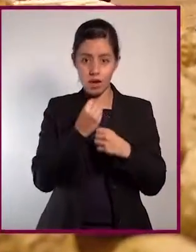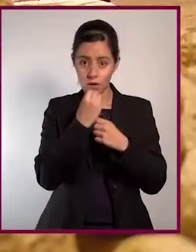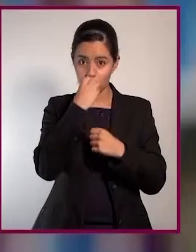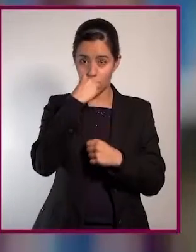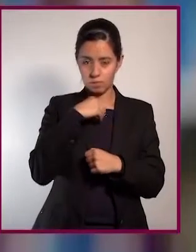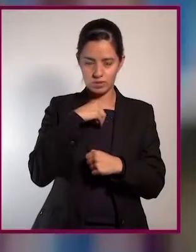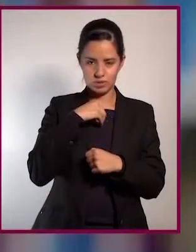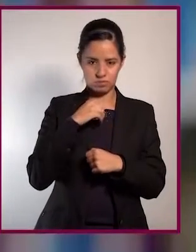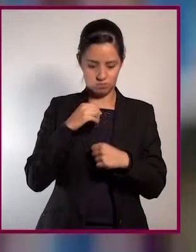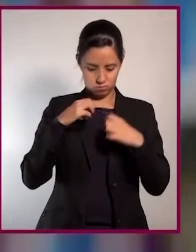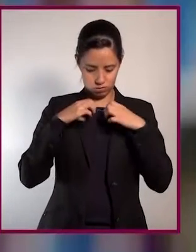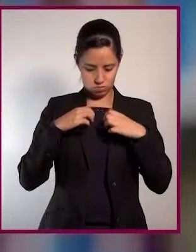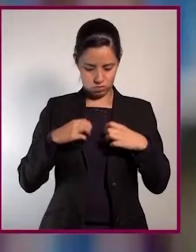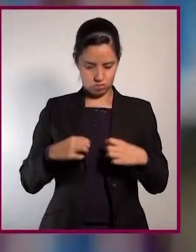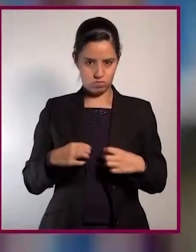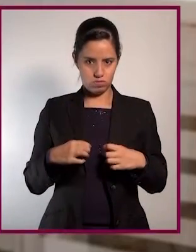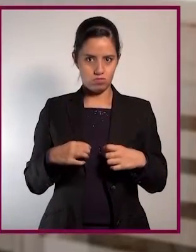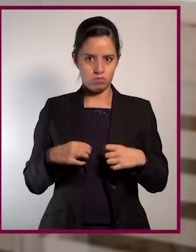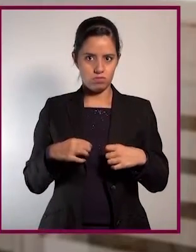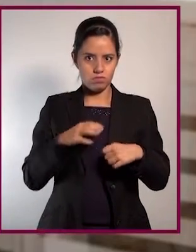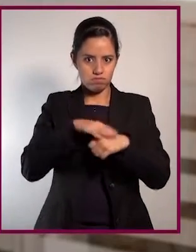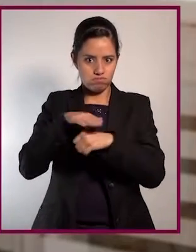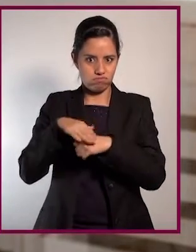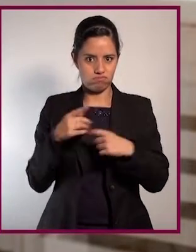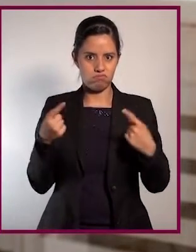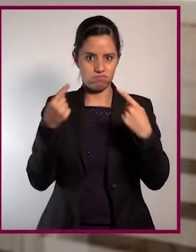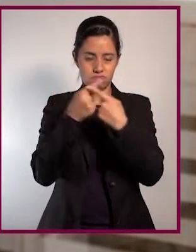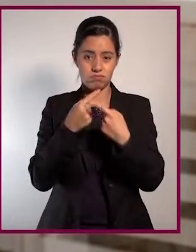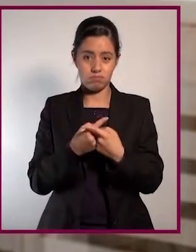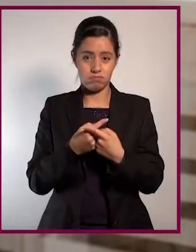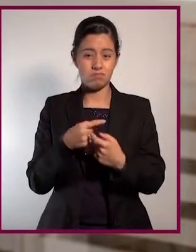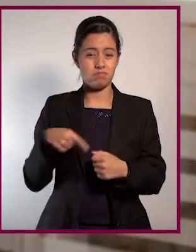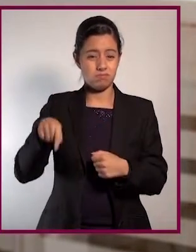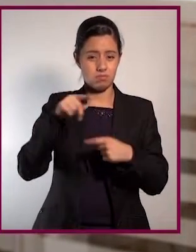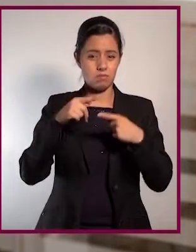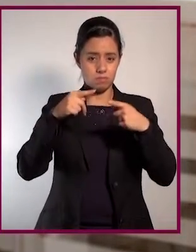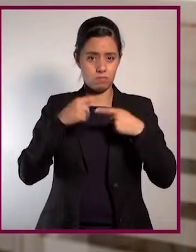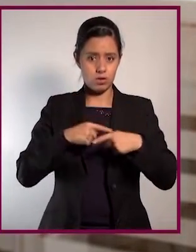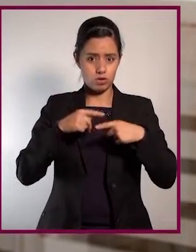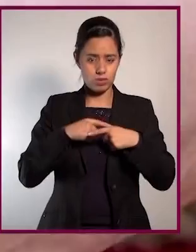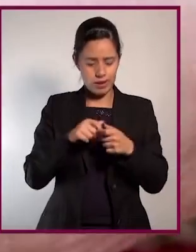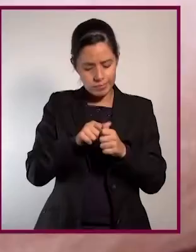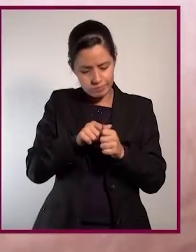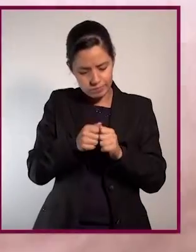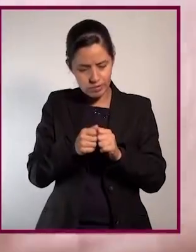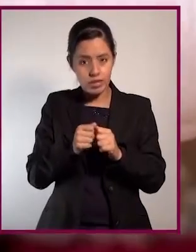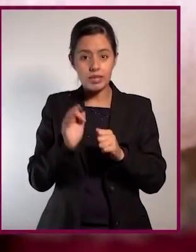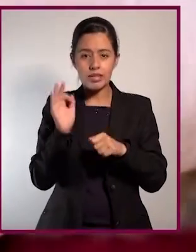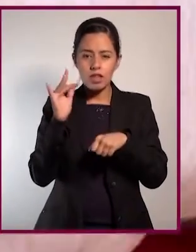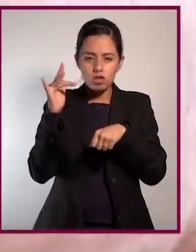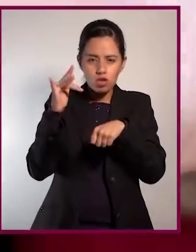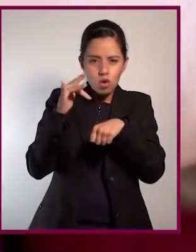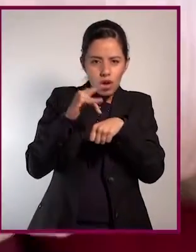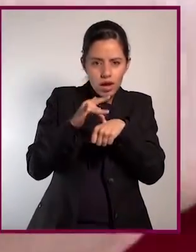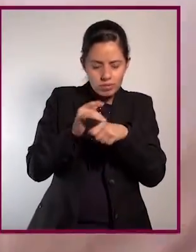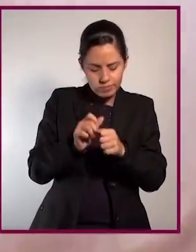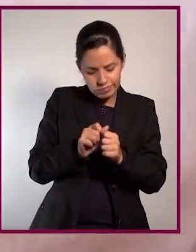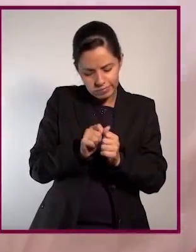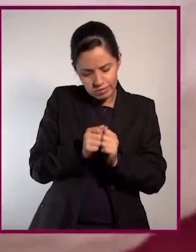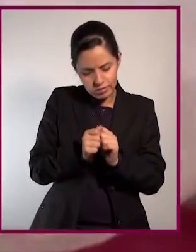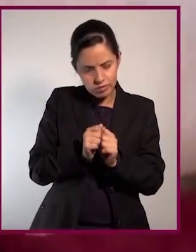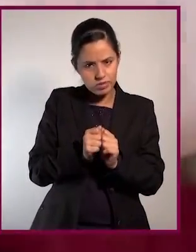en alarma cuando consumen este producto. Para las personas alérgicas a este alimento, incluso tocar la